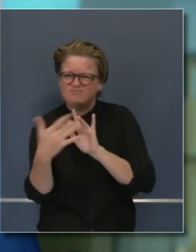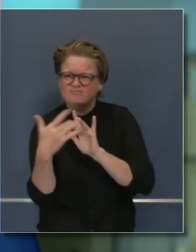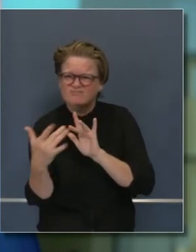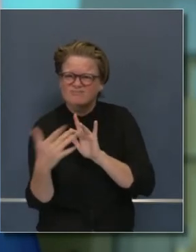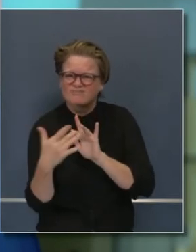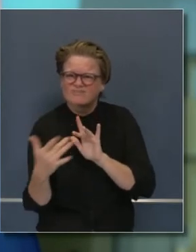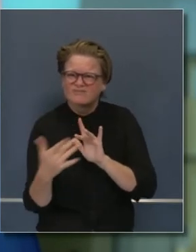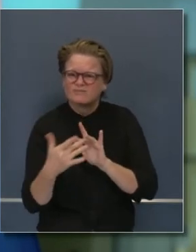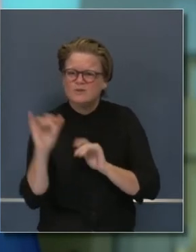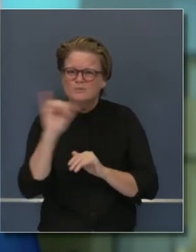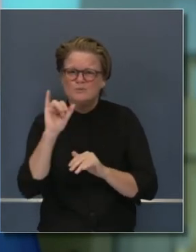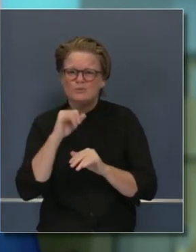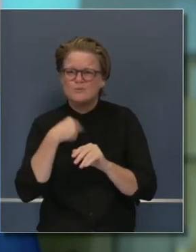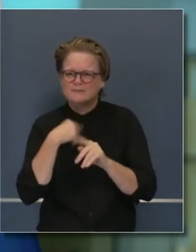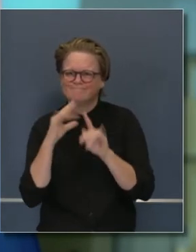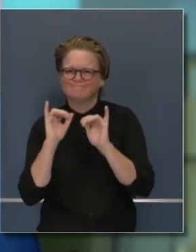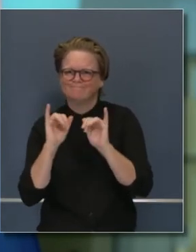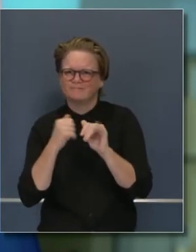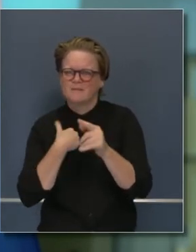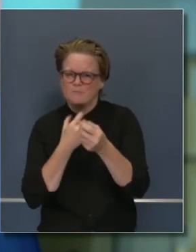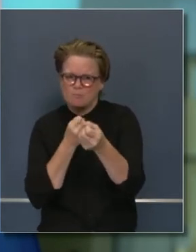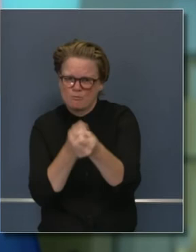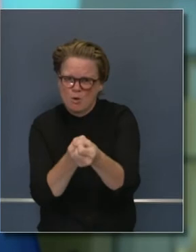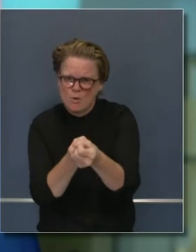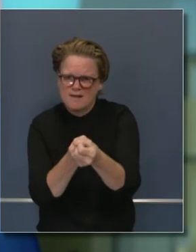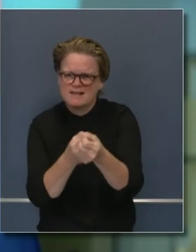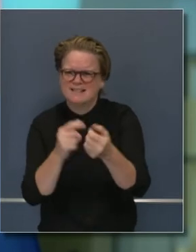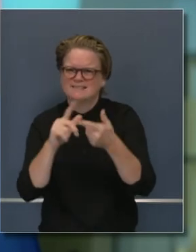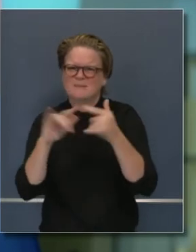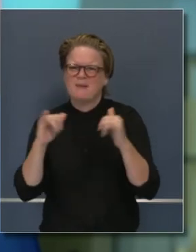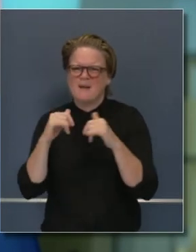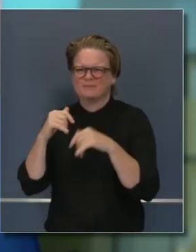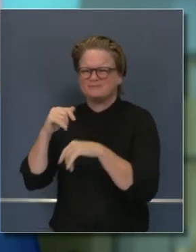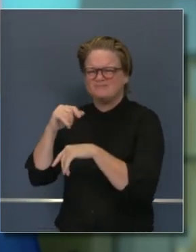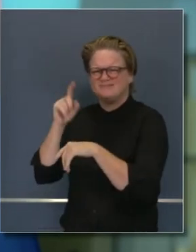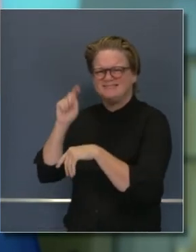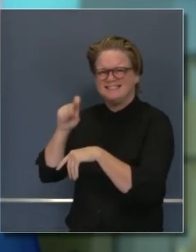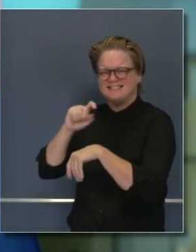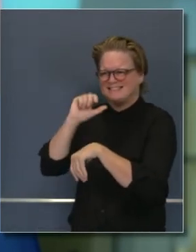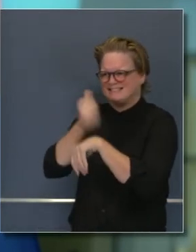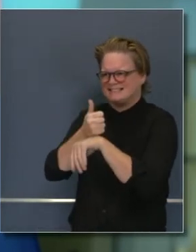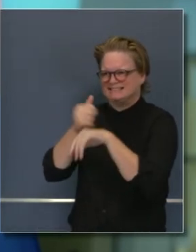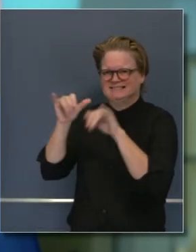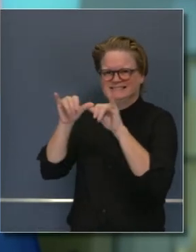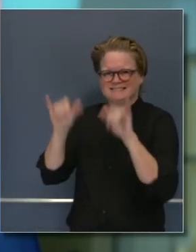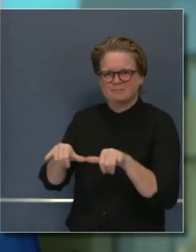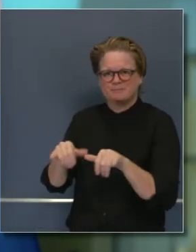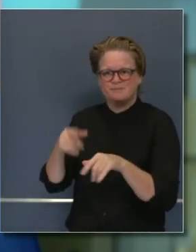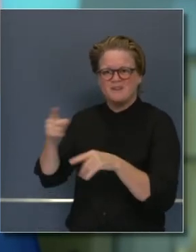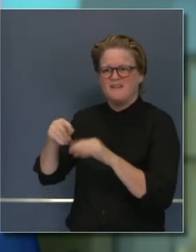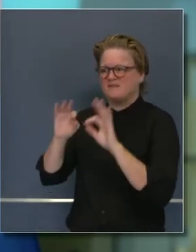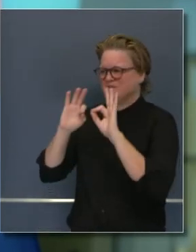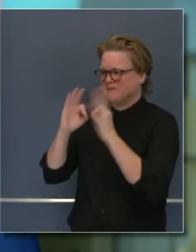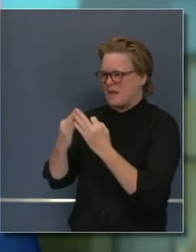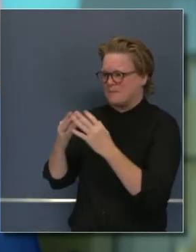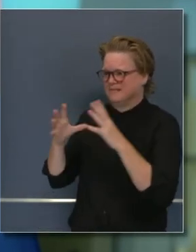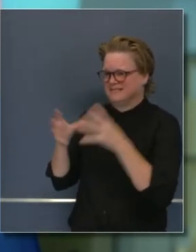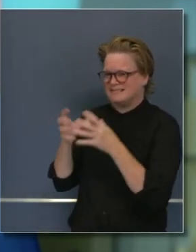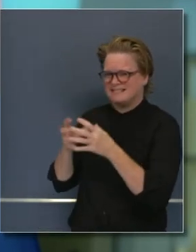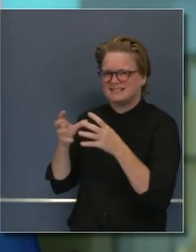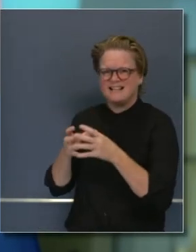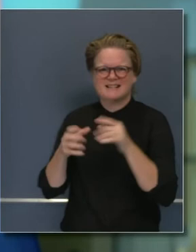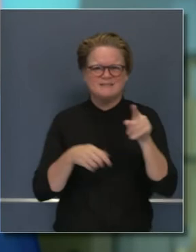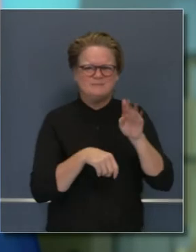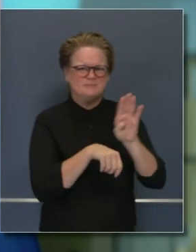con quien hablamos de cómo volver a abrir sus negocios. Pero tenemos que haciéndolo. Tenemos que seguir haciendo los esfuerzos para mantener el riesgo